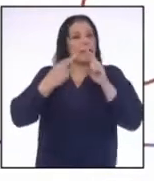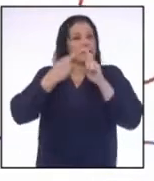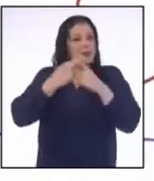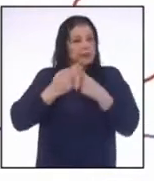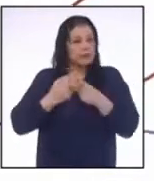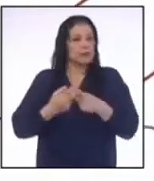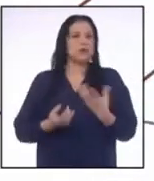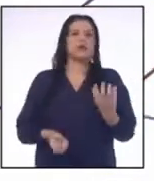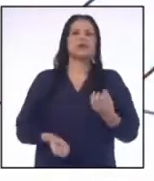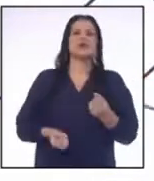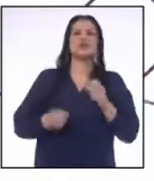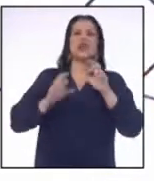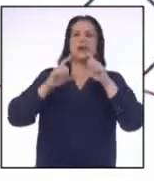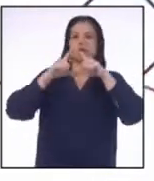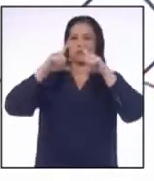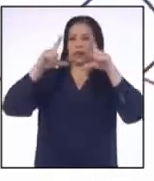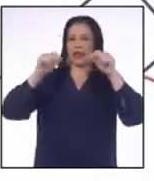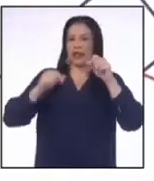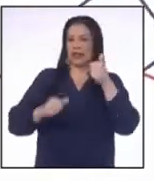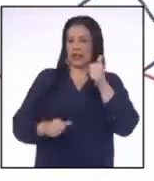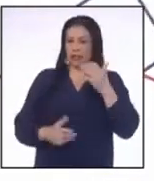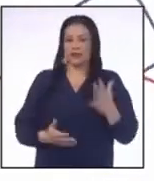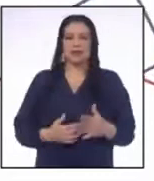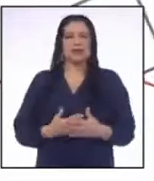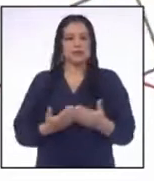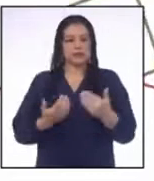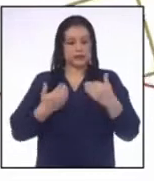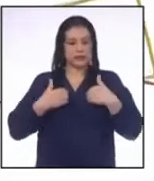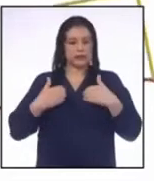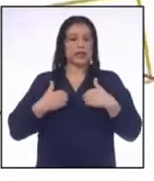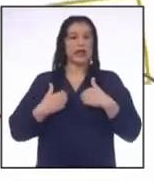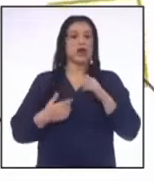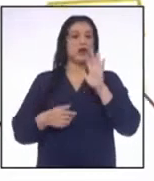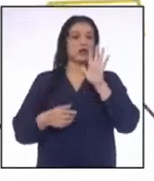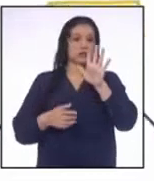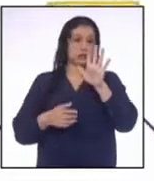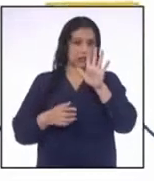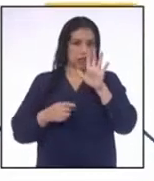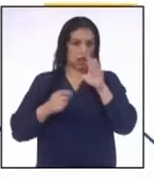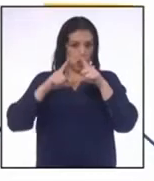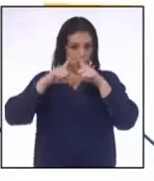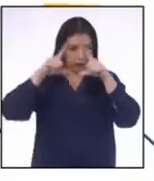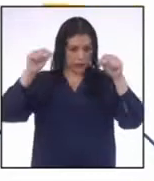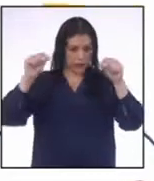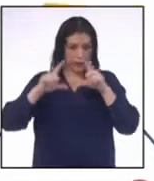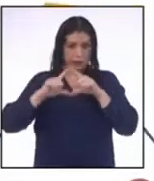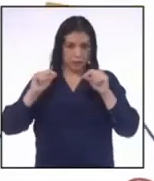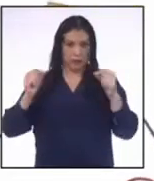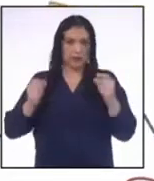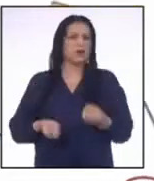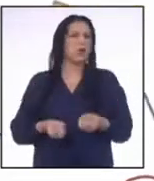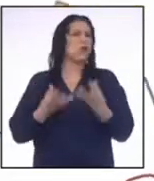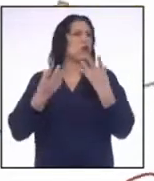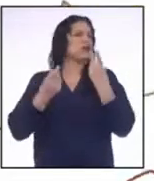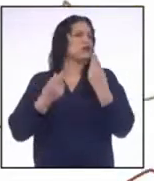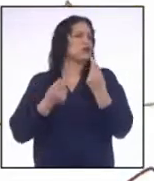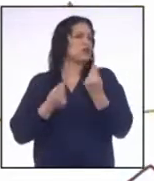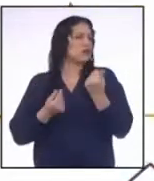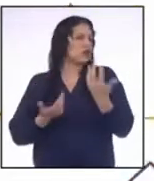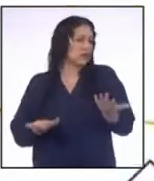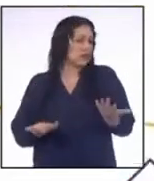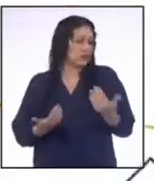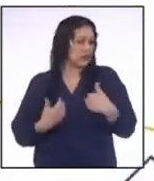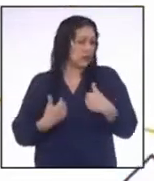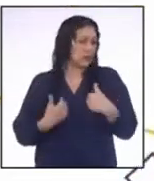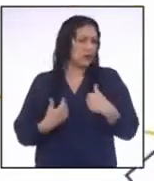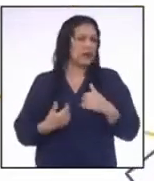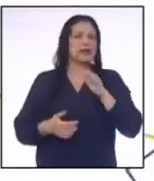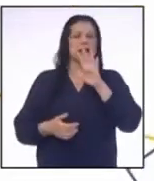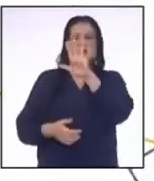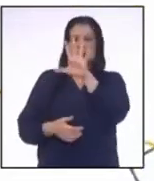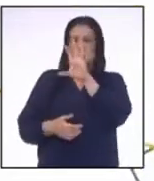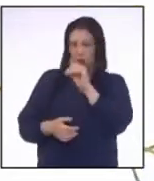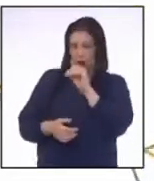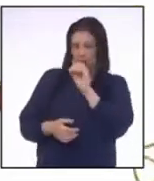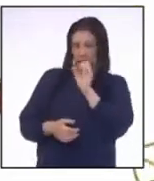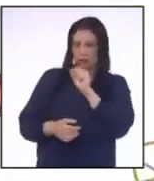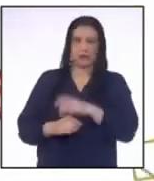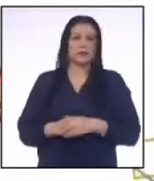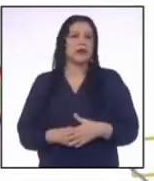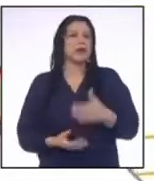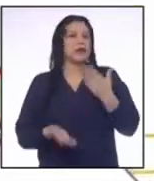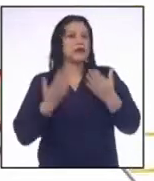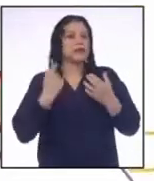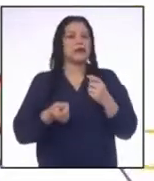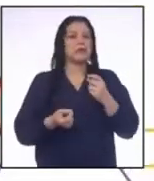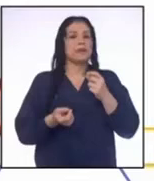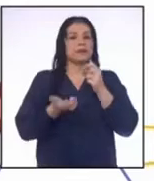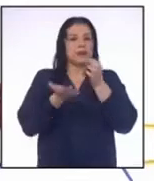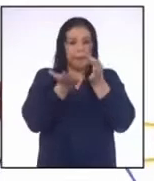con el valor de 10 soles Si tengo 5 billetes ¿Cuánto dinero tendré? 50 soles Si